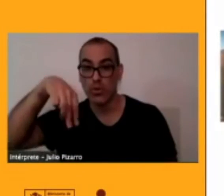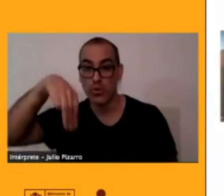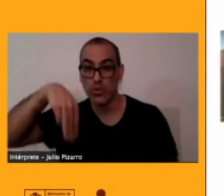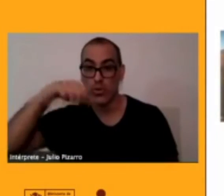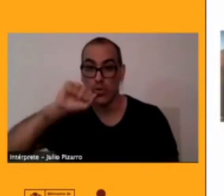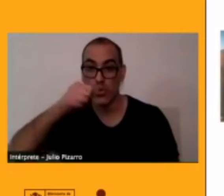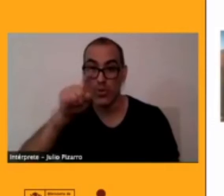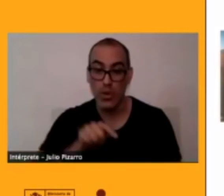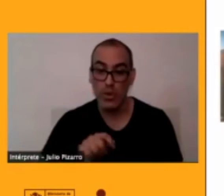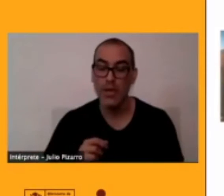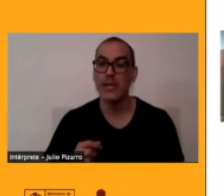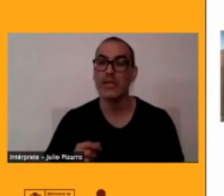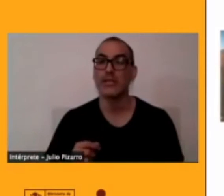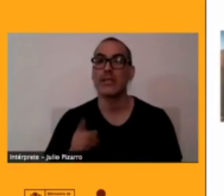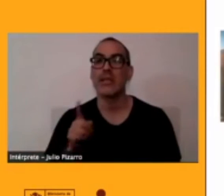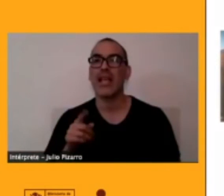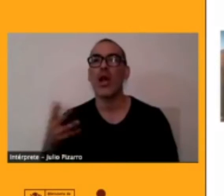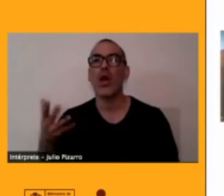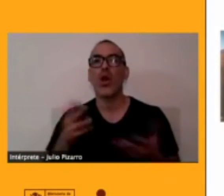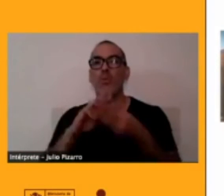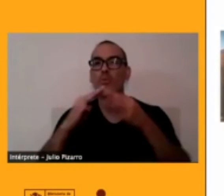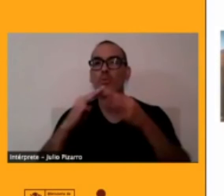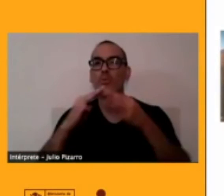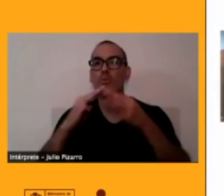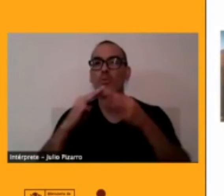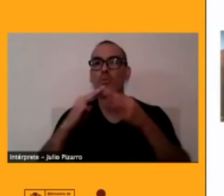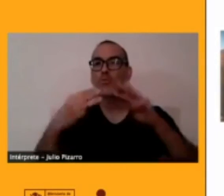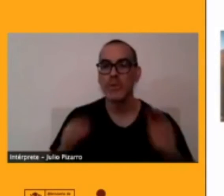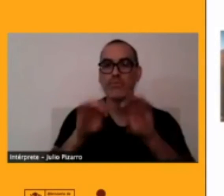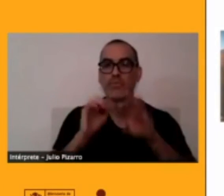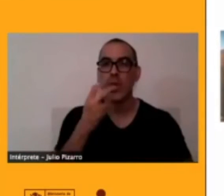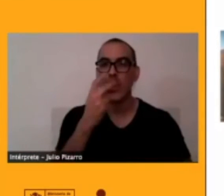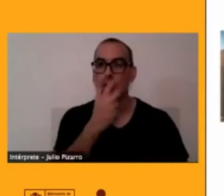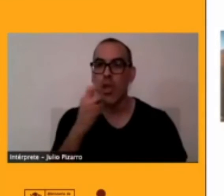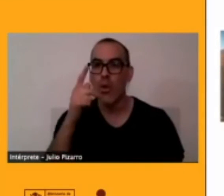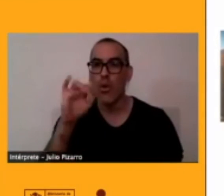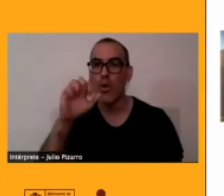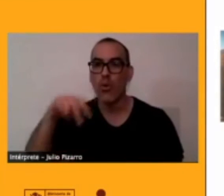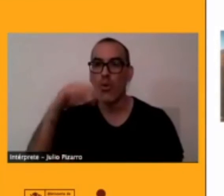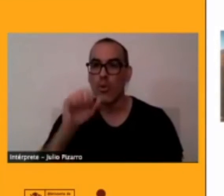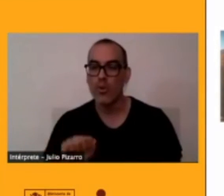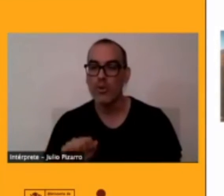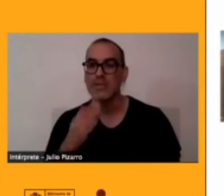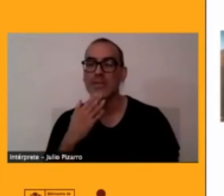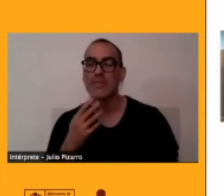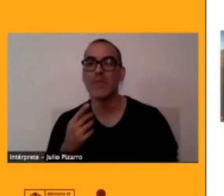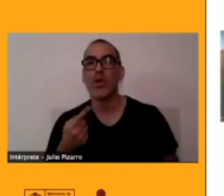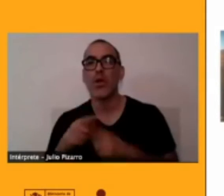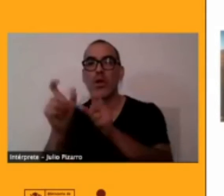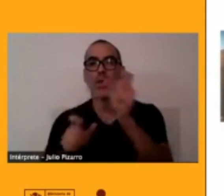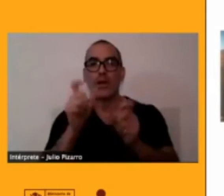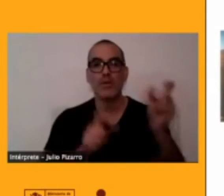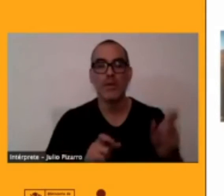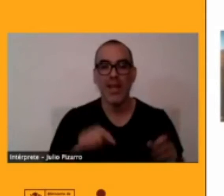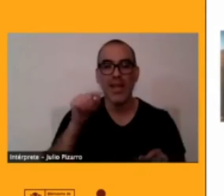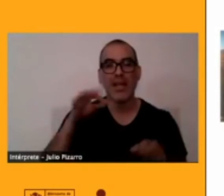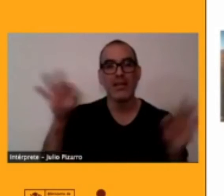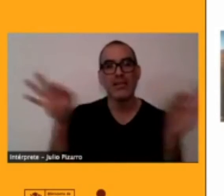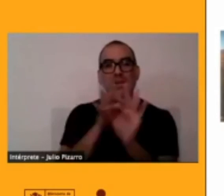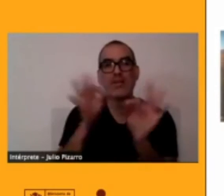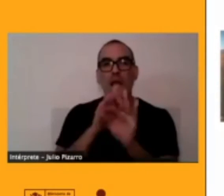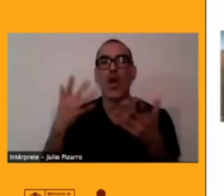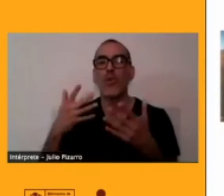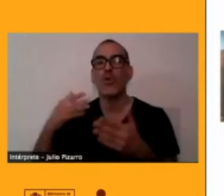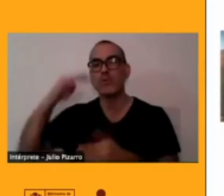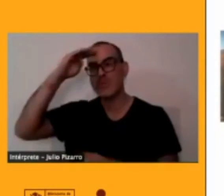y a don Juan Seares que también nos explican su recorrido que ha logrado esta investigación